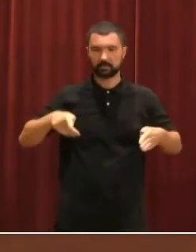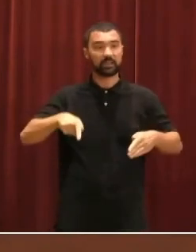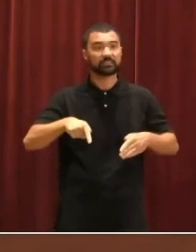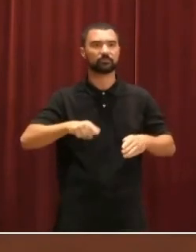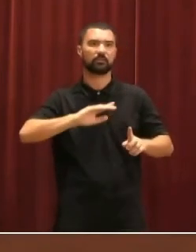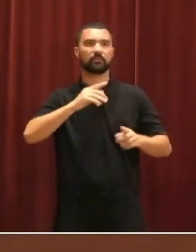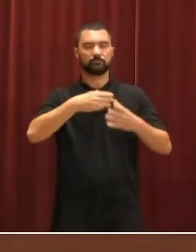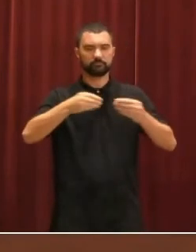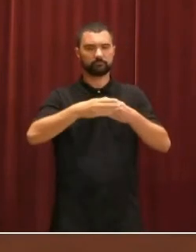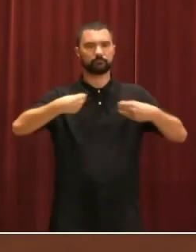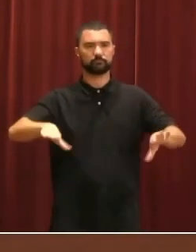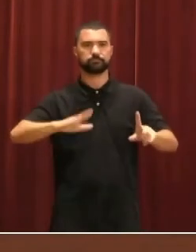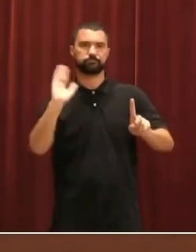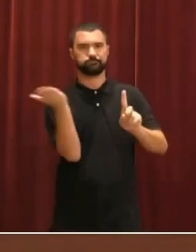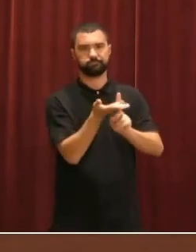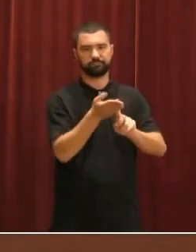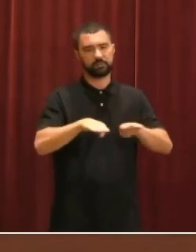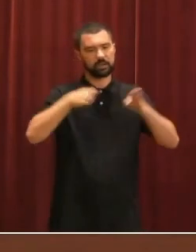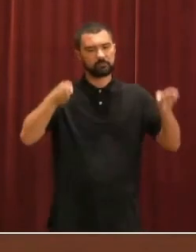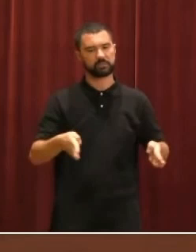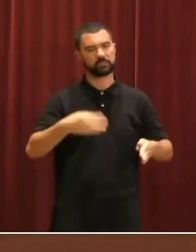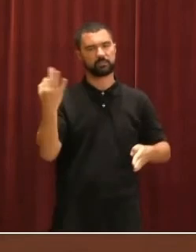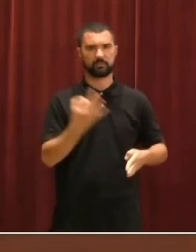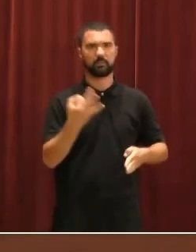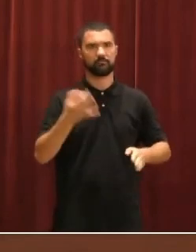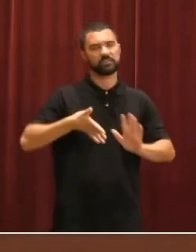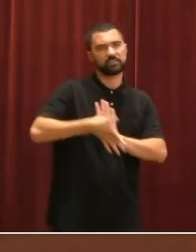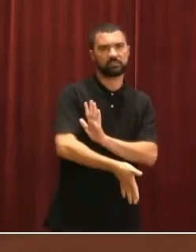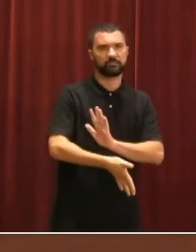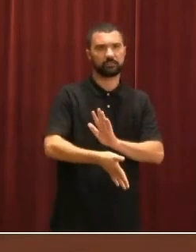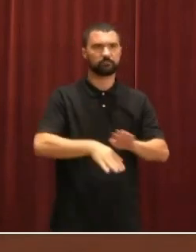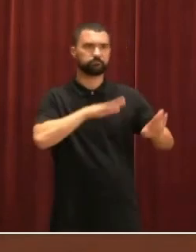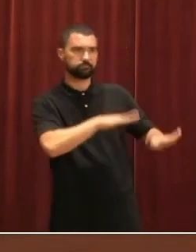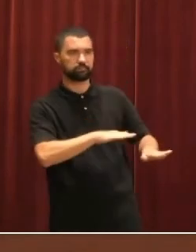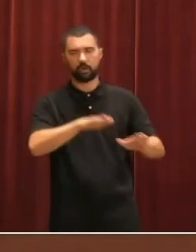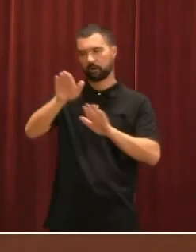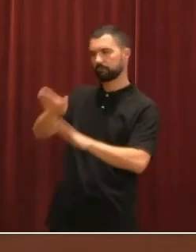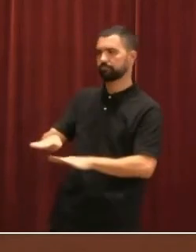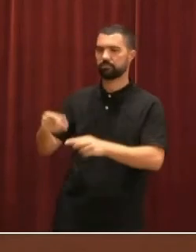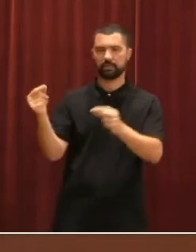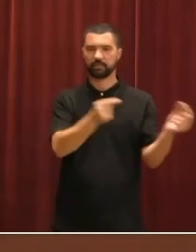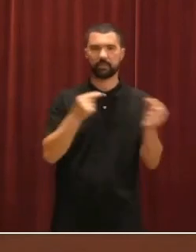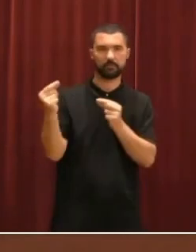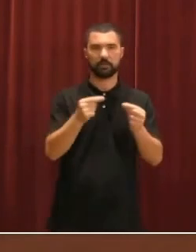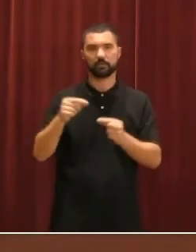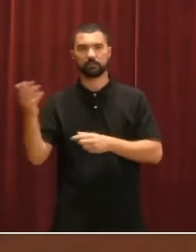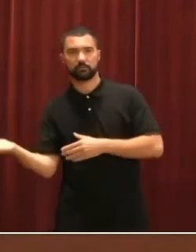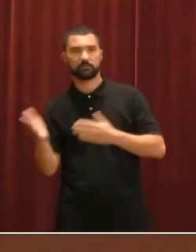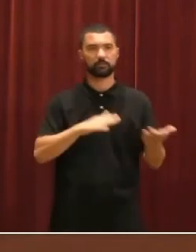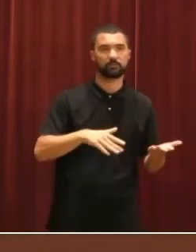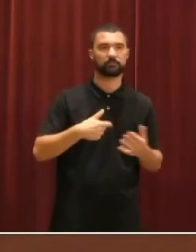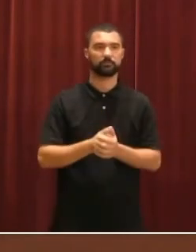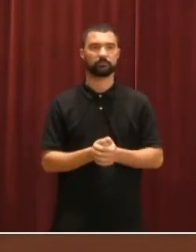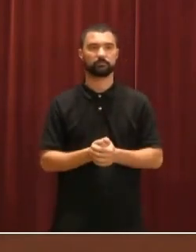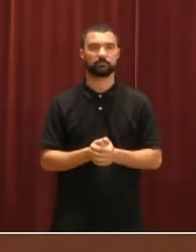la imparcialidad de la mesa en cuanto significa posicionarse en un lado del debate que vamos a emprender.